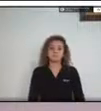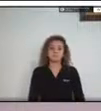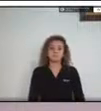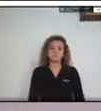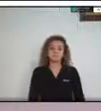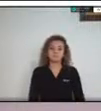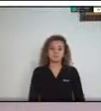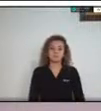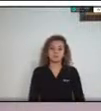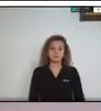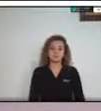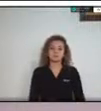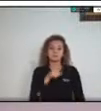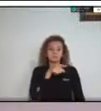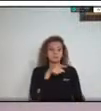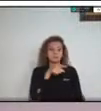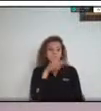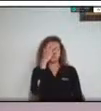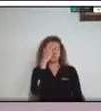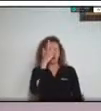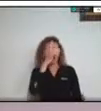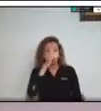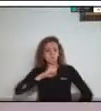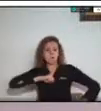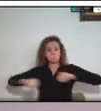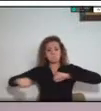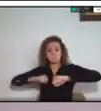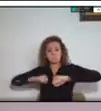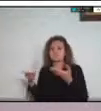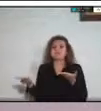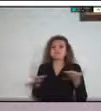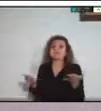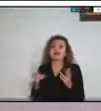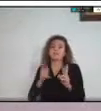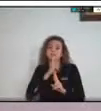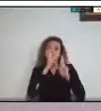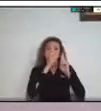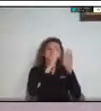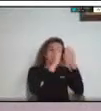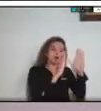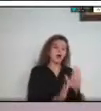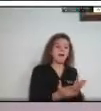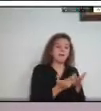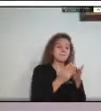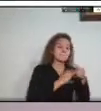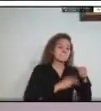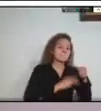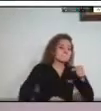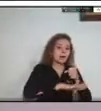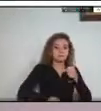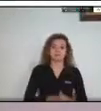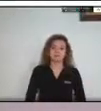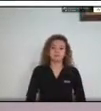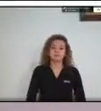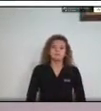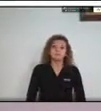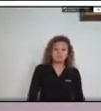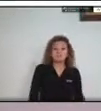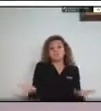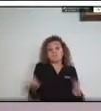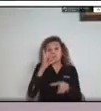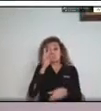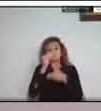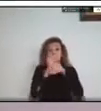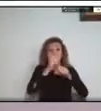de diferentes servicios básicos de respuesta en la región. Asimismo, el Piedemonte llanero por las actividades económicas se encuentra